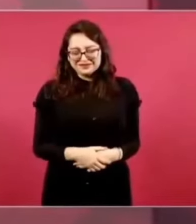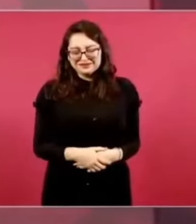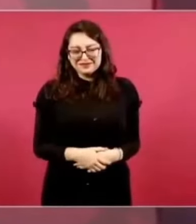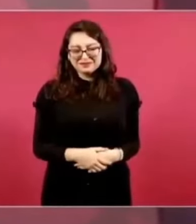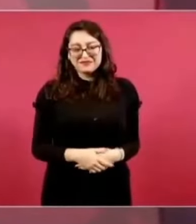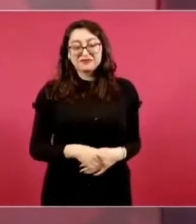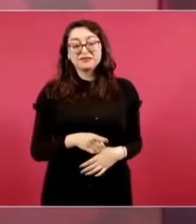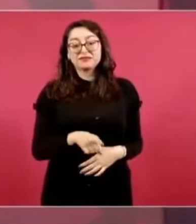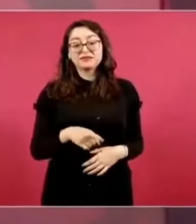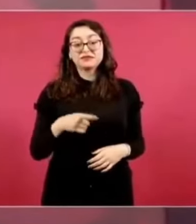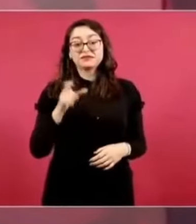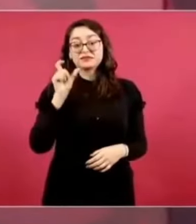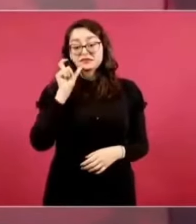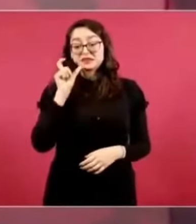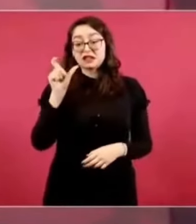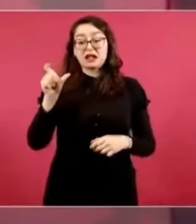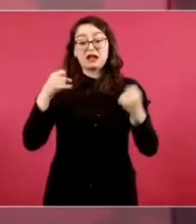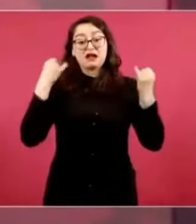clichés,